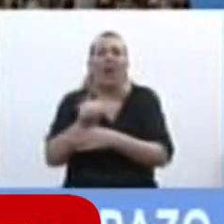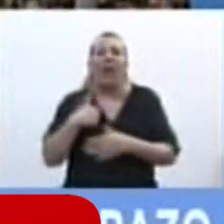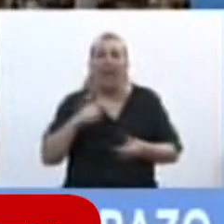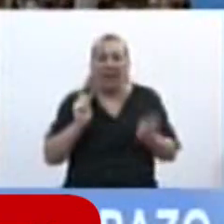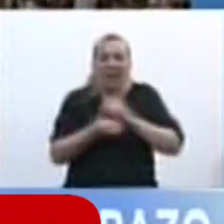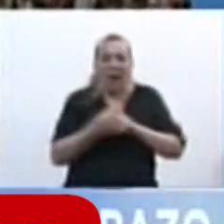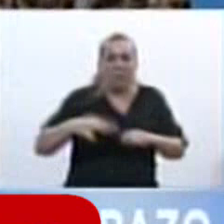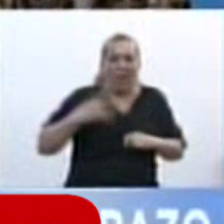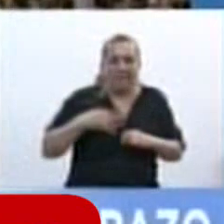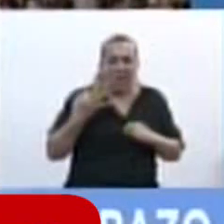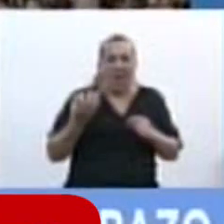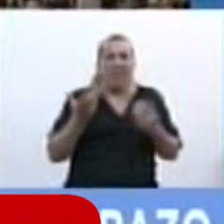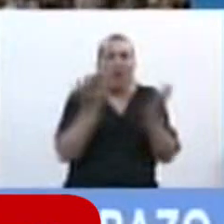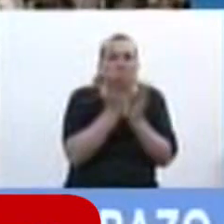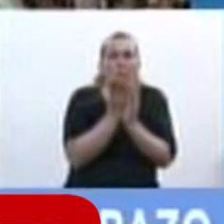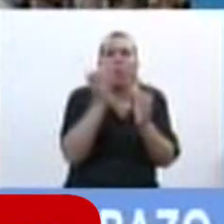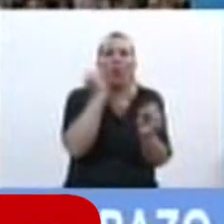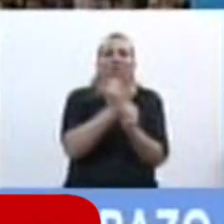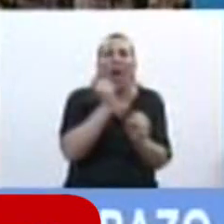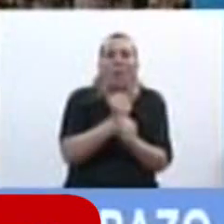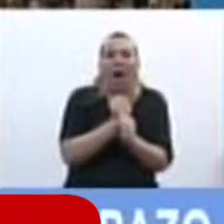de estudio y de trabajo